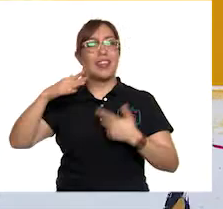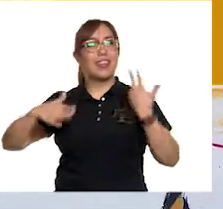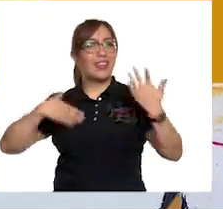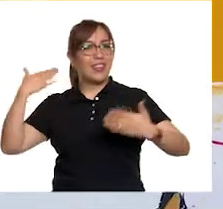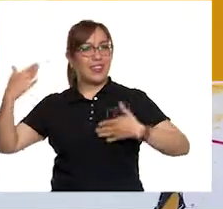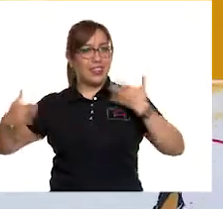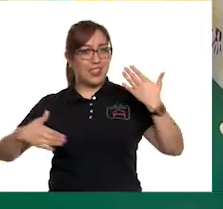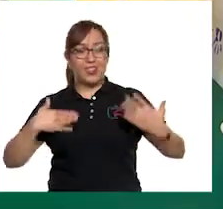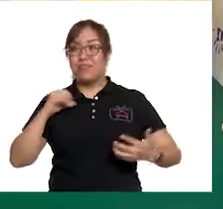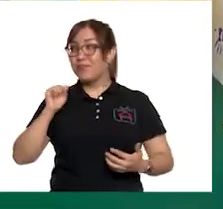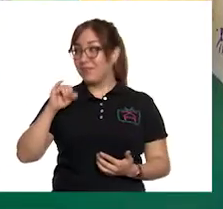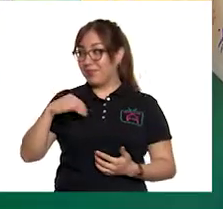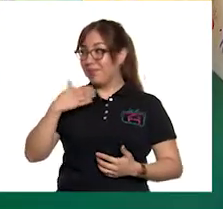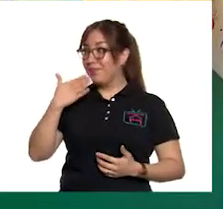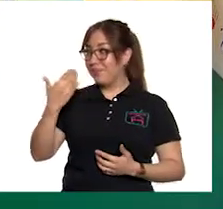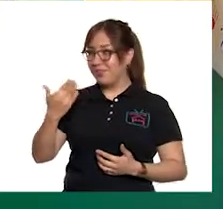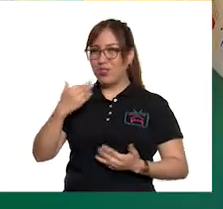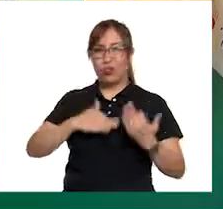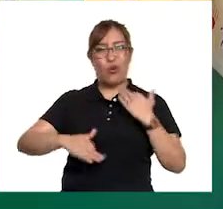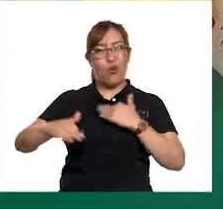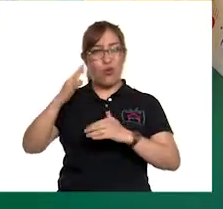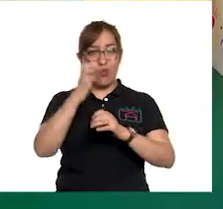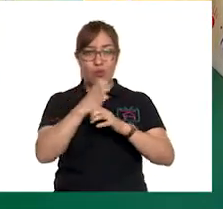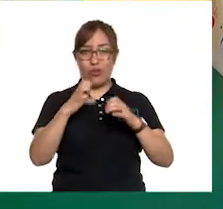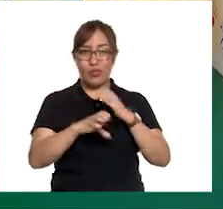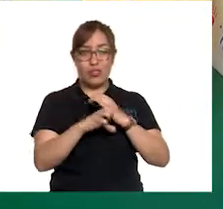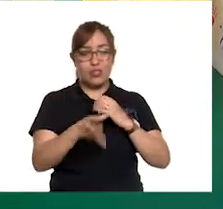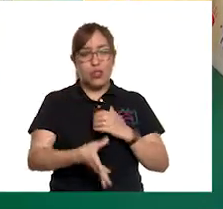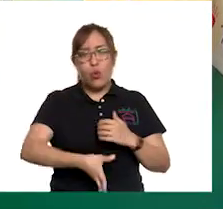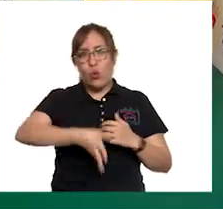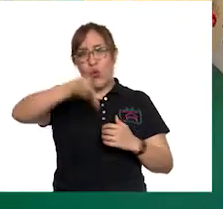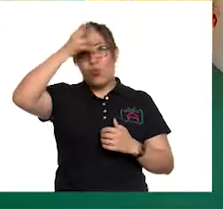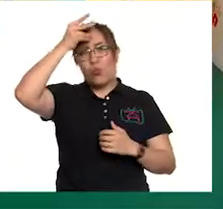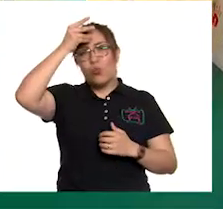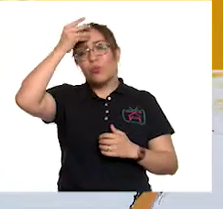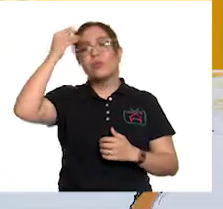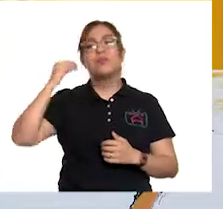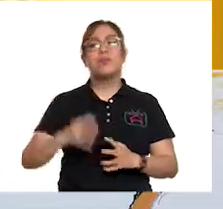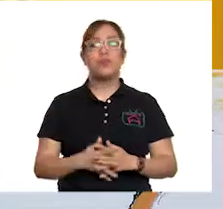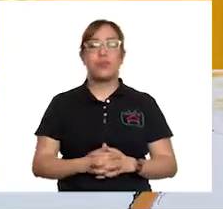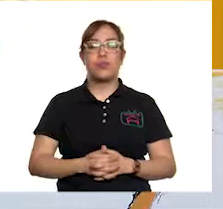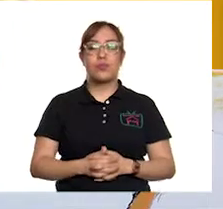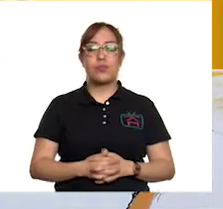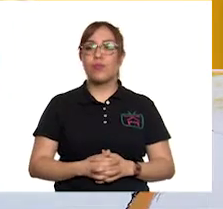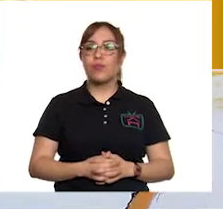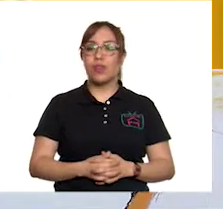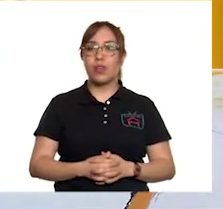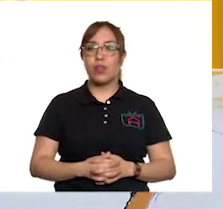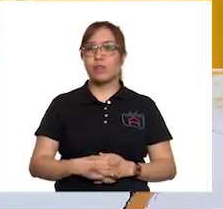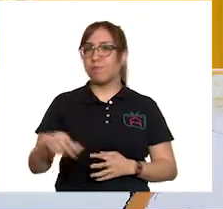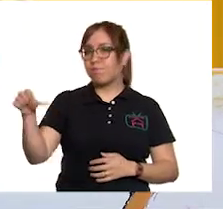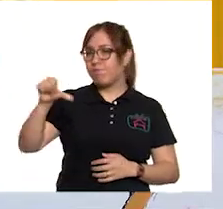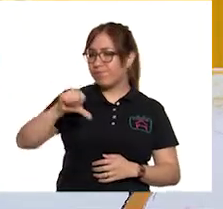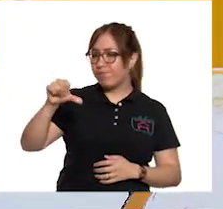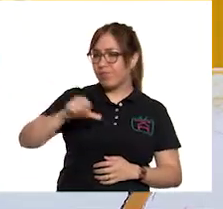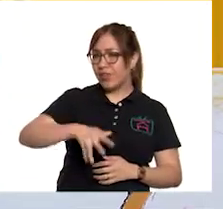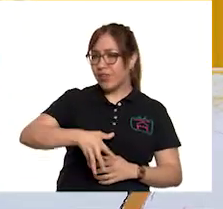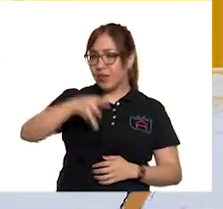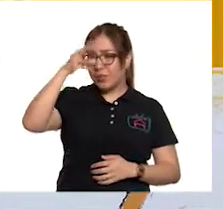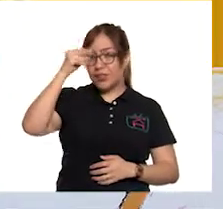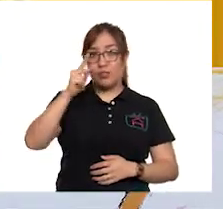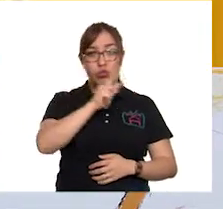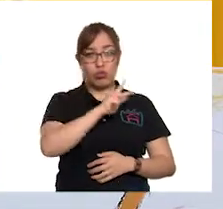Sí, muy bien, Panchito. Aparte, todo lo que aprendiste hoy. Dinos todo lo que aprendiste hoy. Pues que si todos